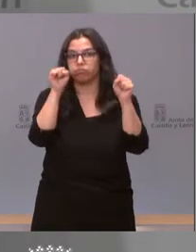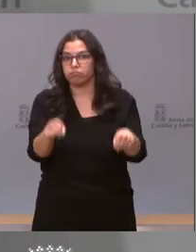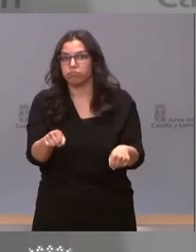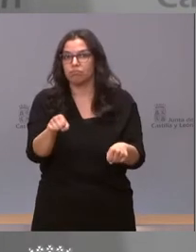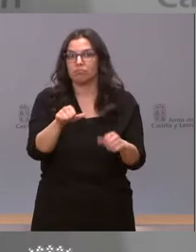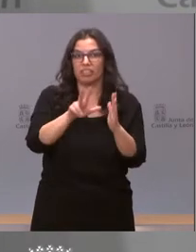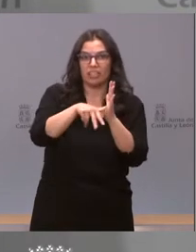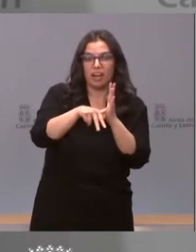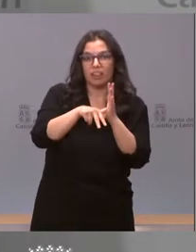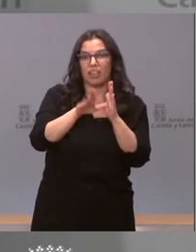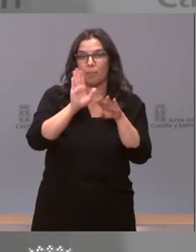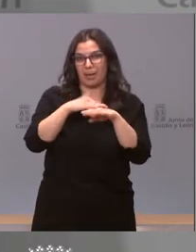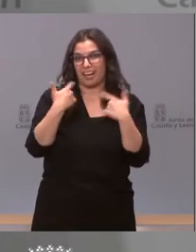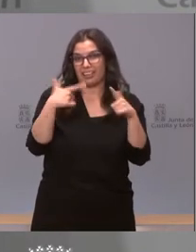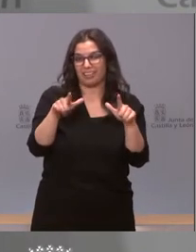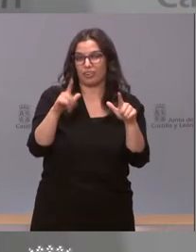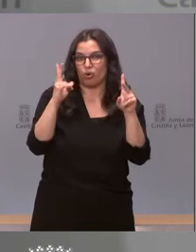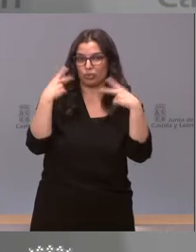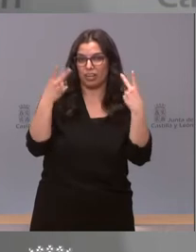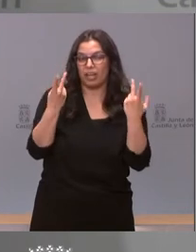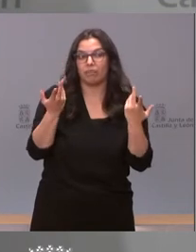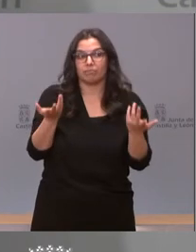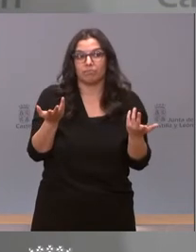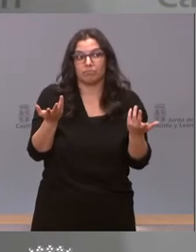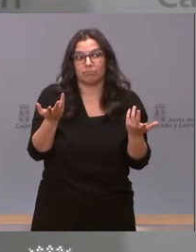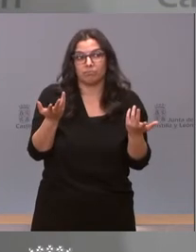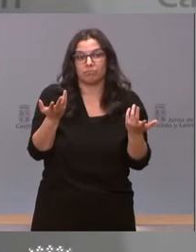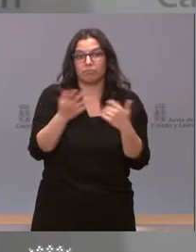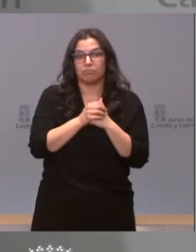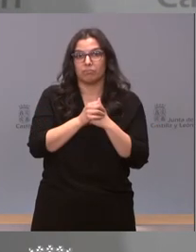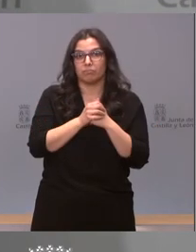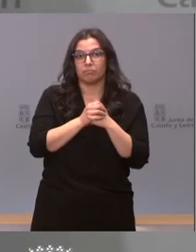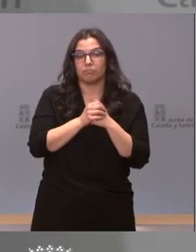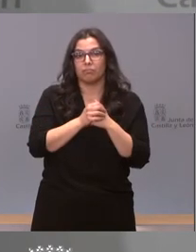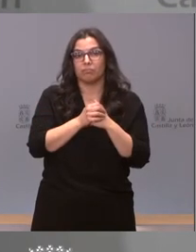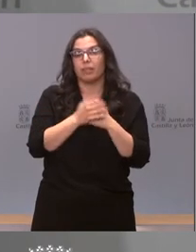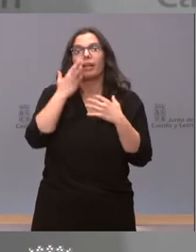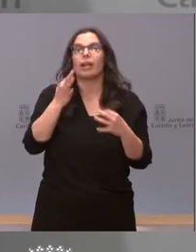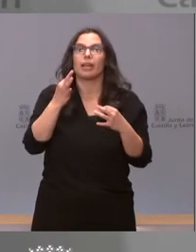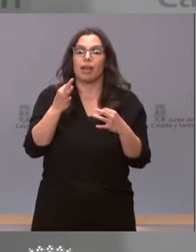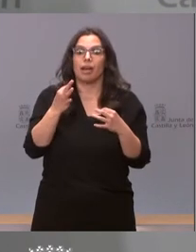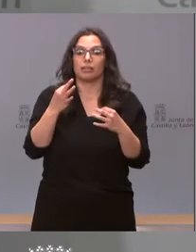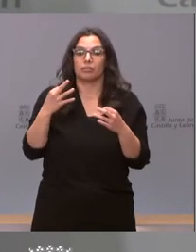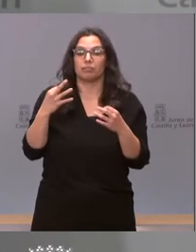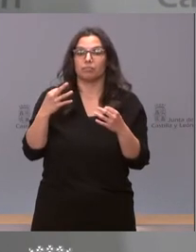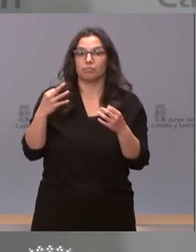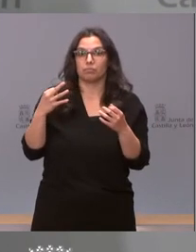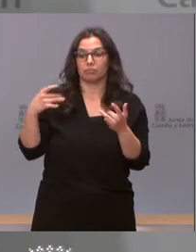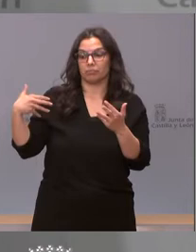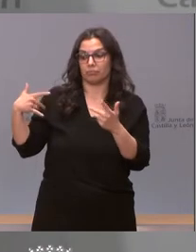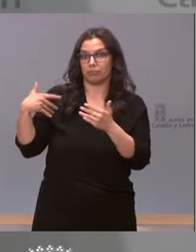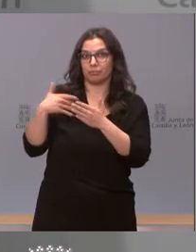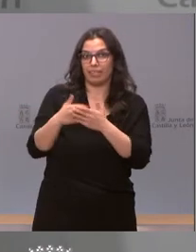ayudas destinadas a la hostelería. Bueno, hay decir que estas ayudas cubren los gastos realizados desde